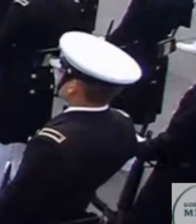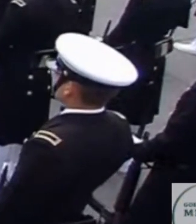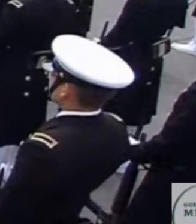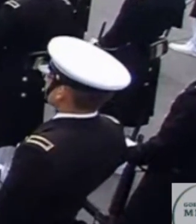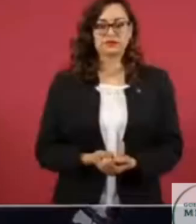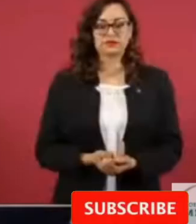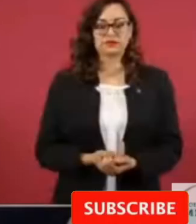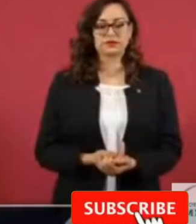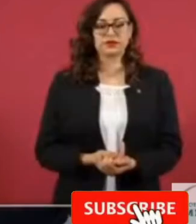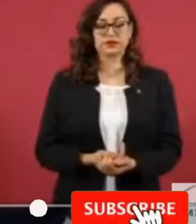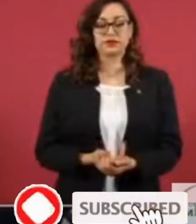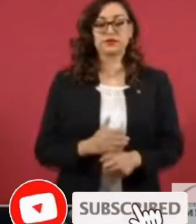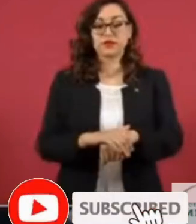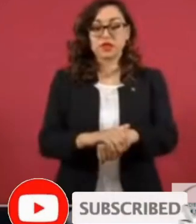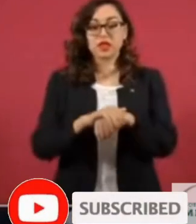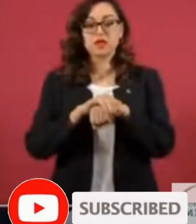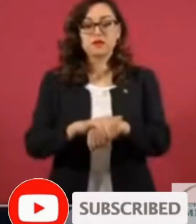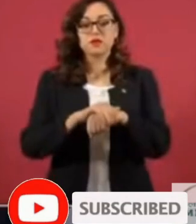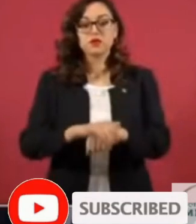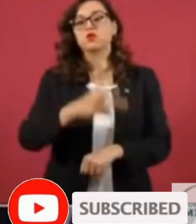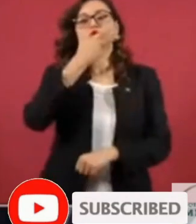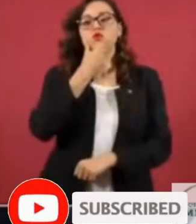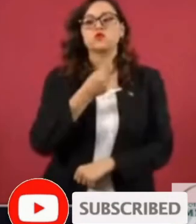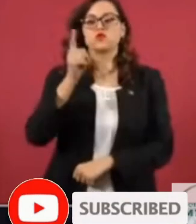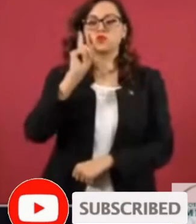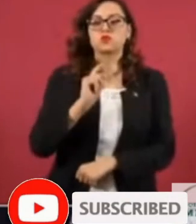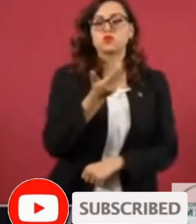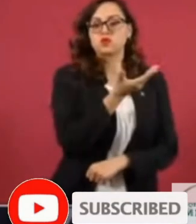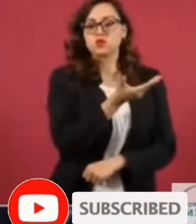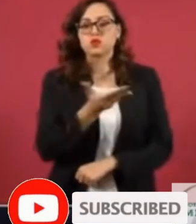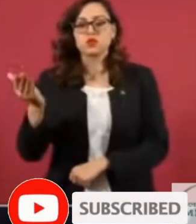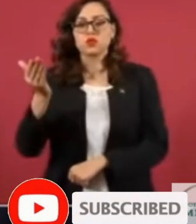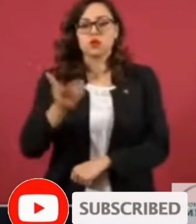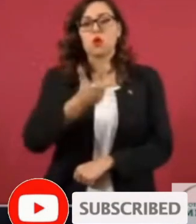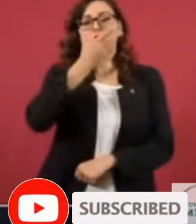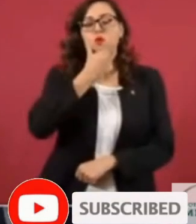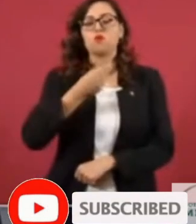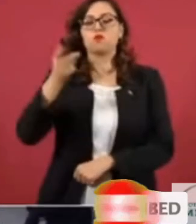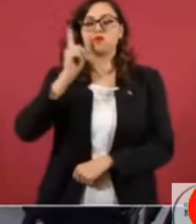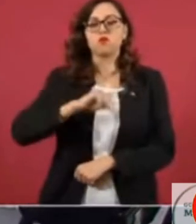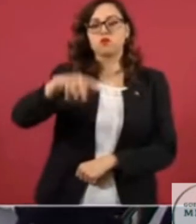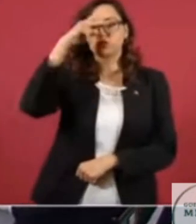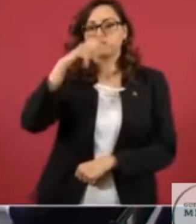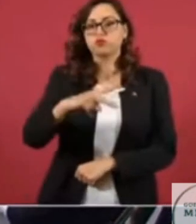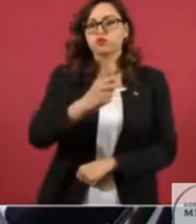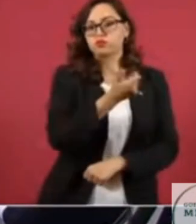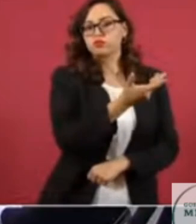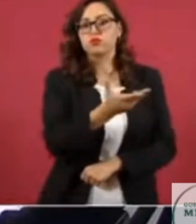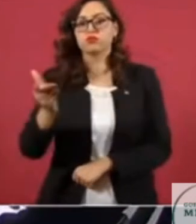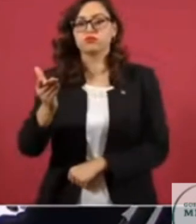ciudadanos, invitados